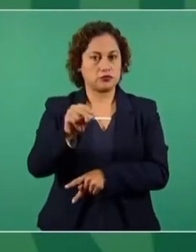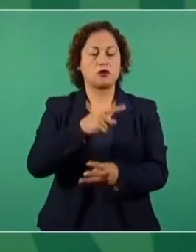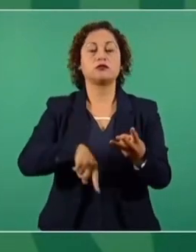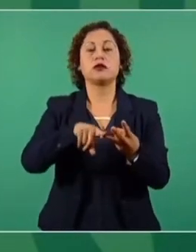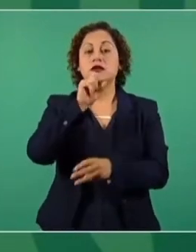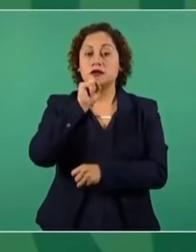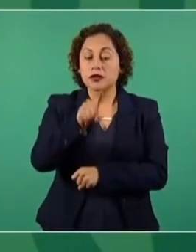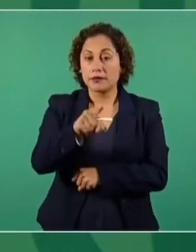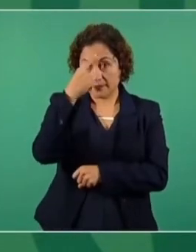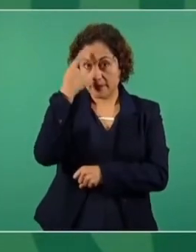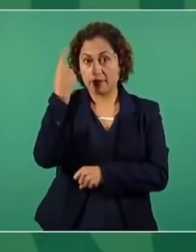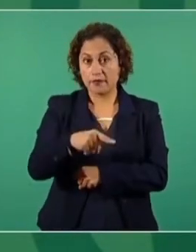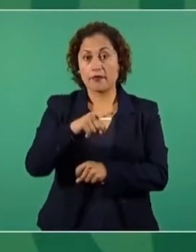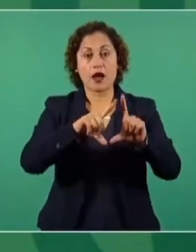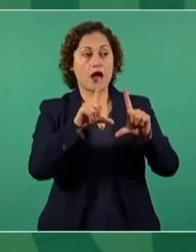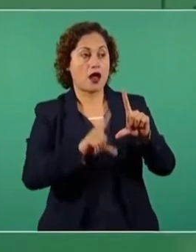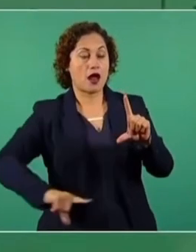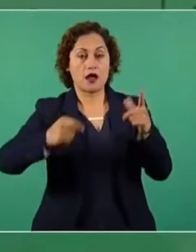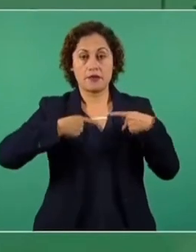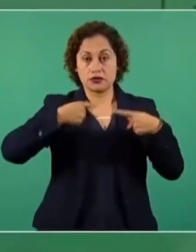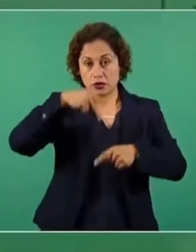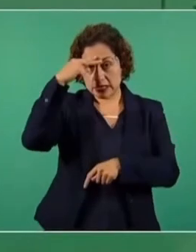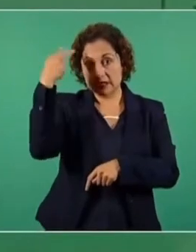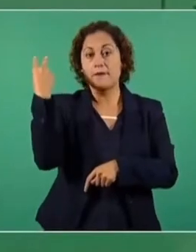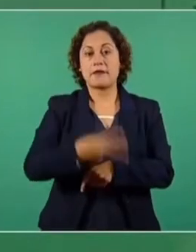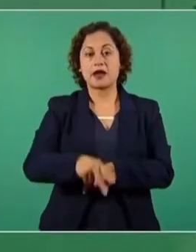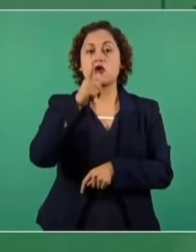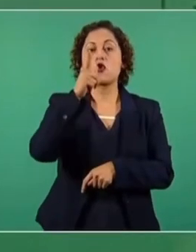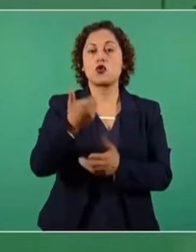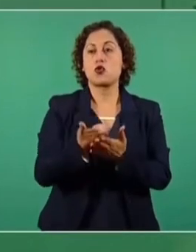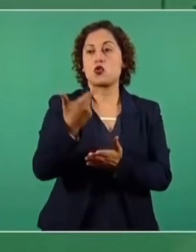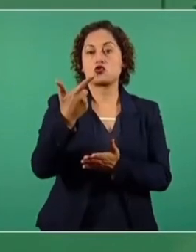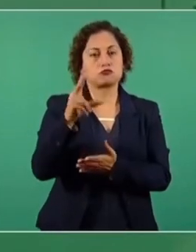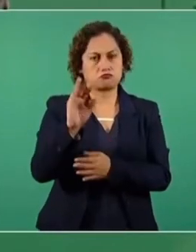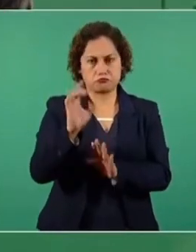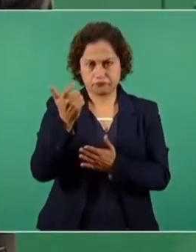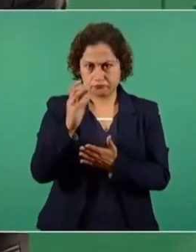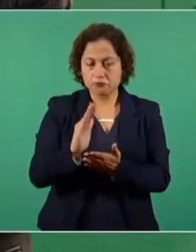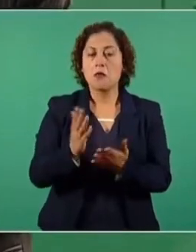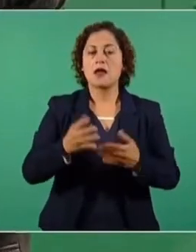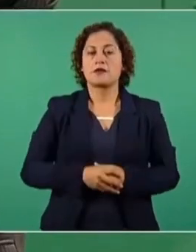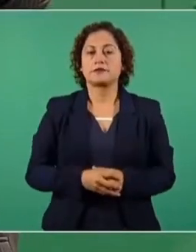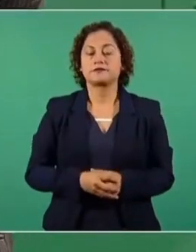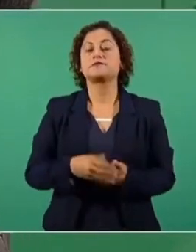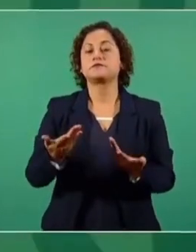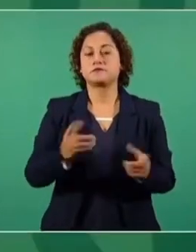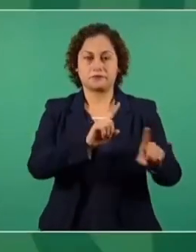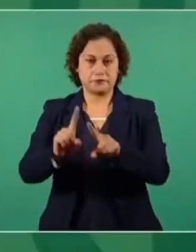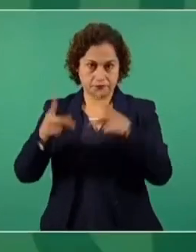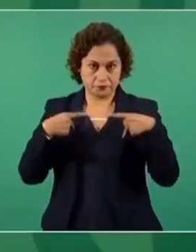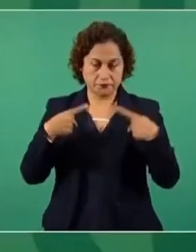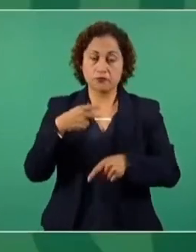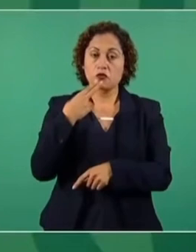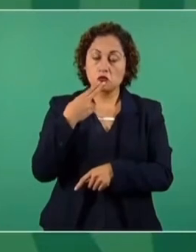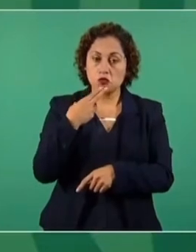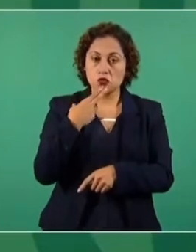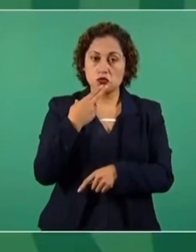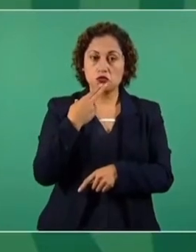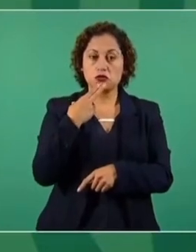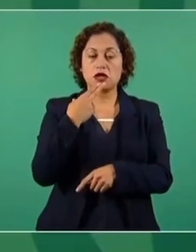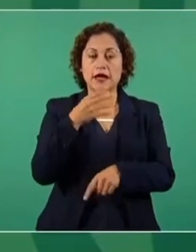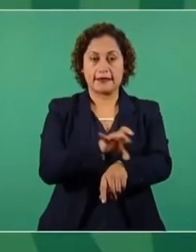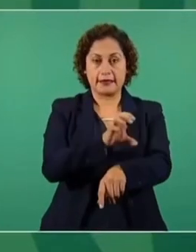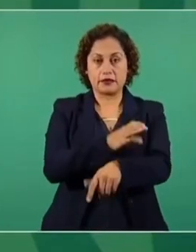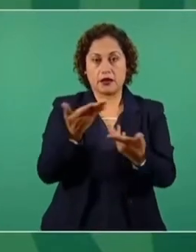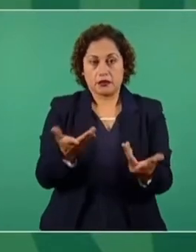menos la energía eléctrica a los mexicanos, tanto a los usuarios, consumidores, en las